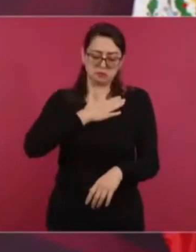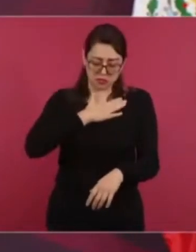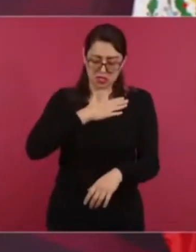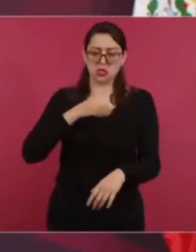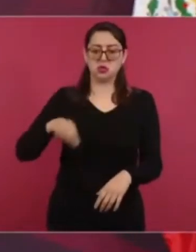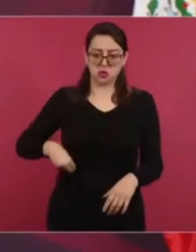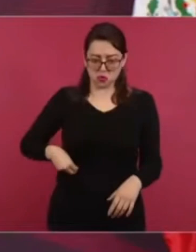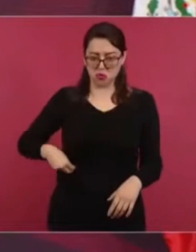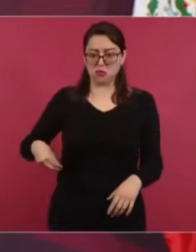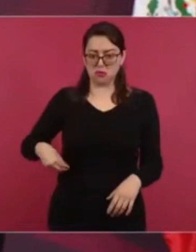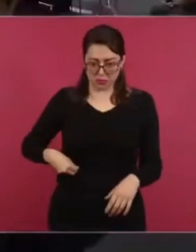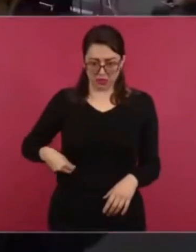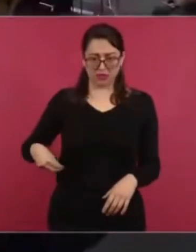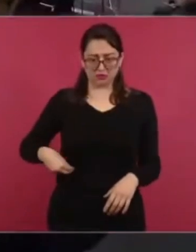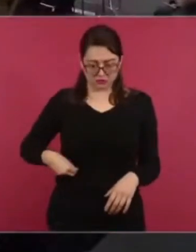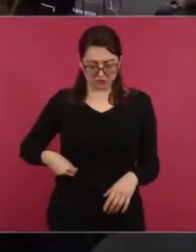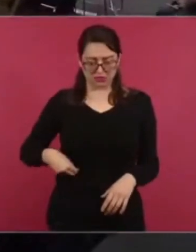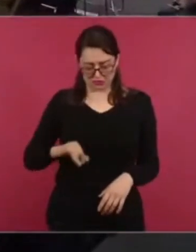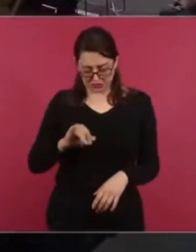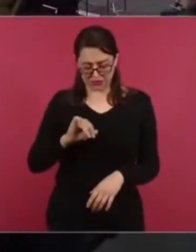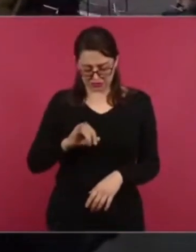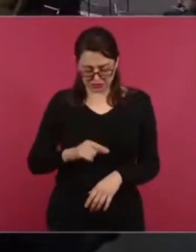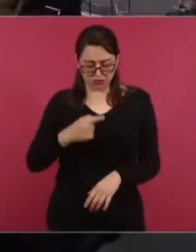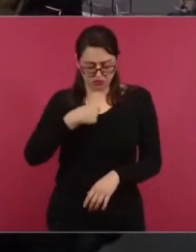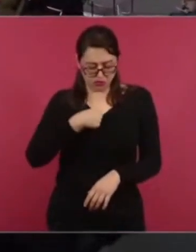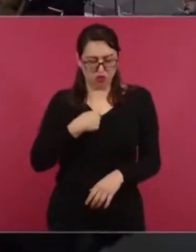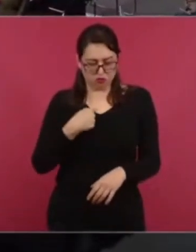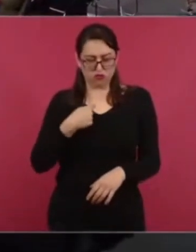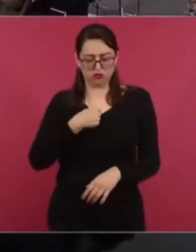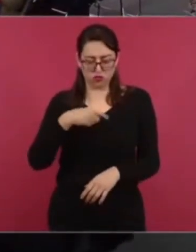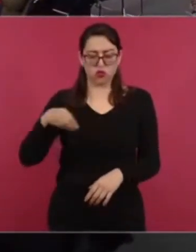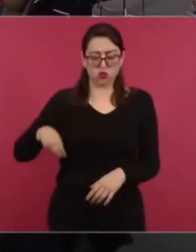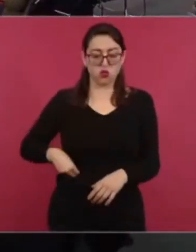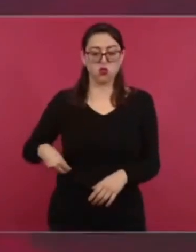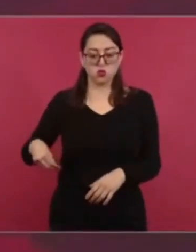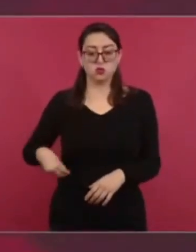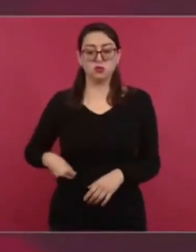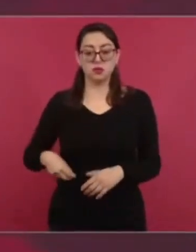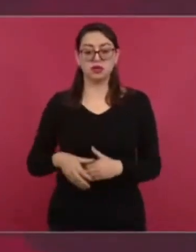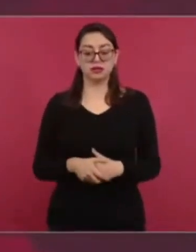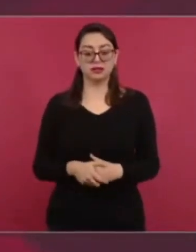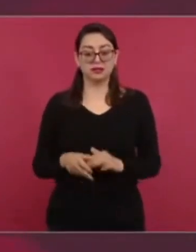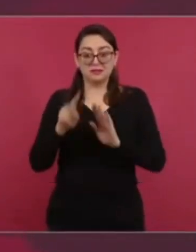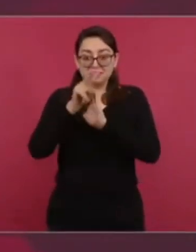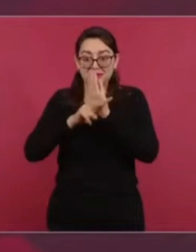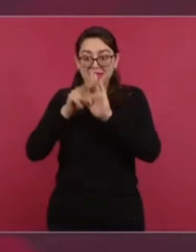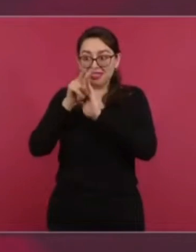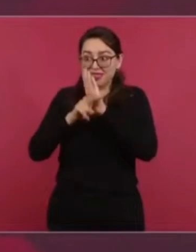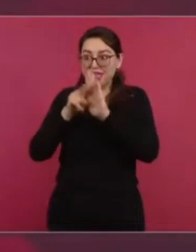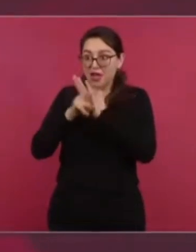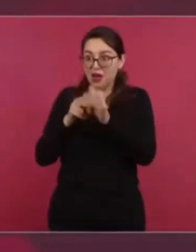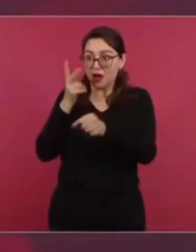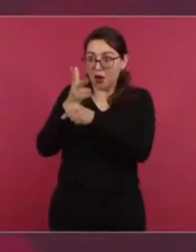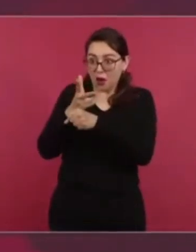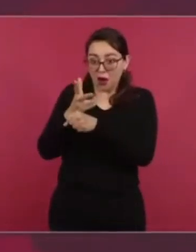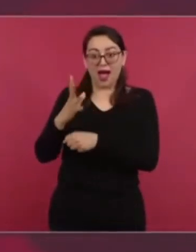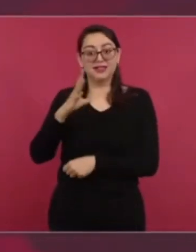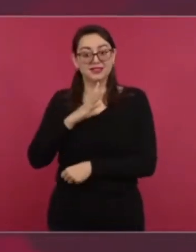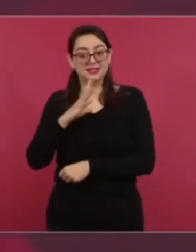hay un video donde él asume su responsabilidad, es más, en las declaraciones futuras